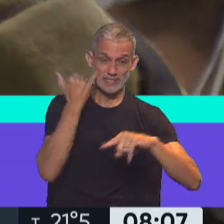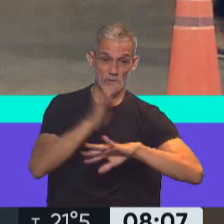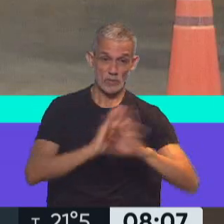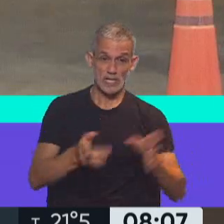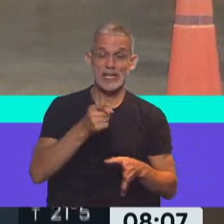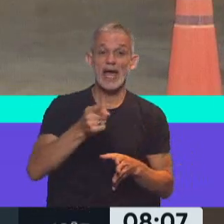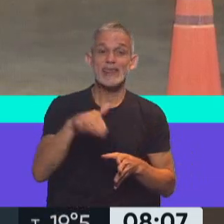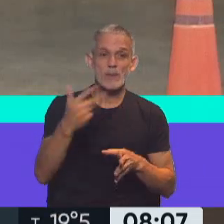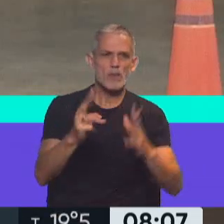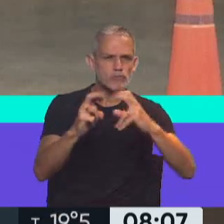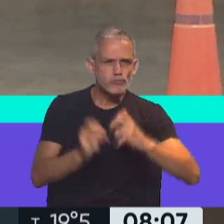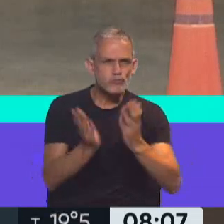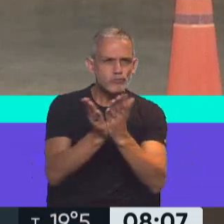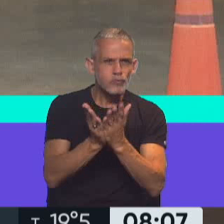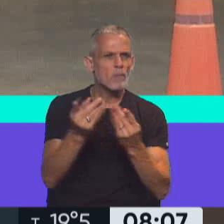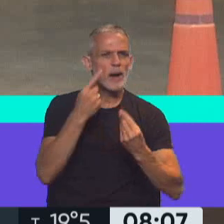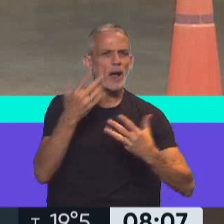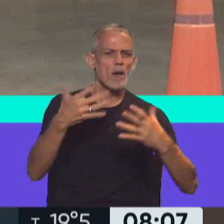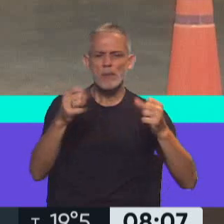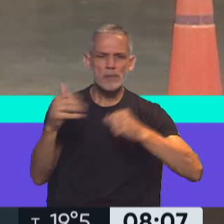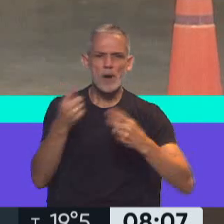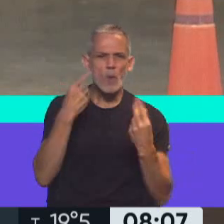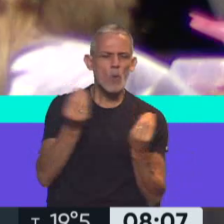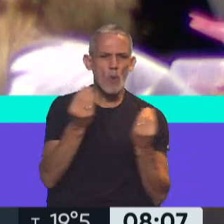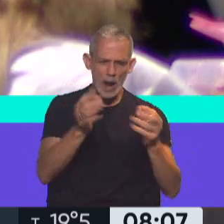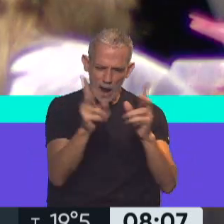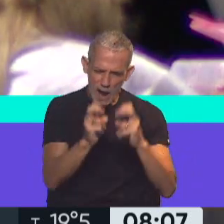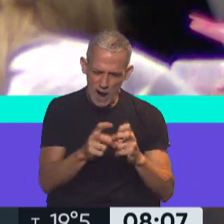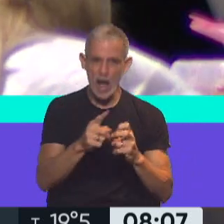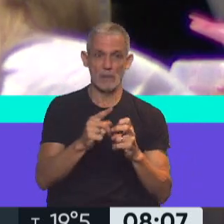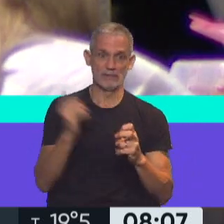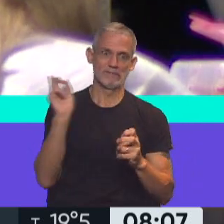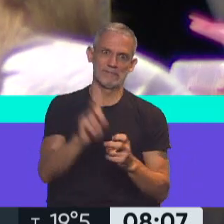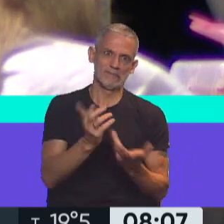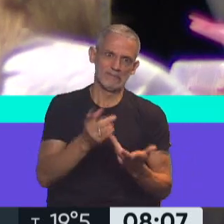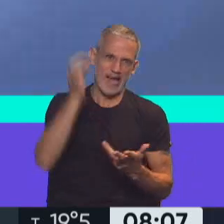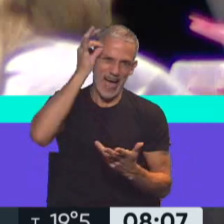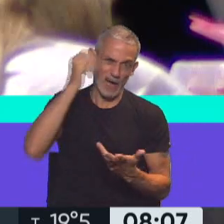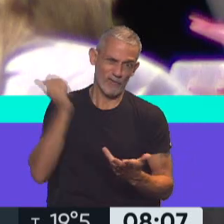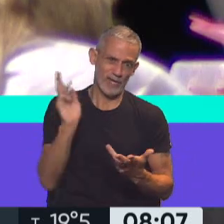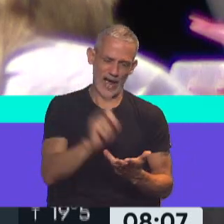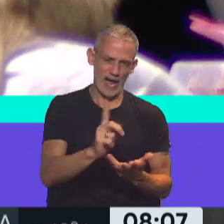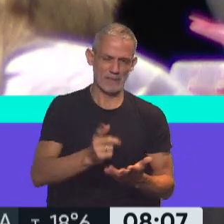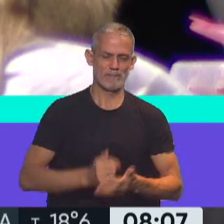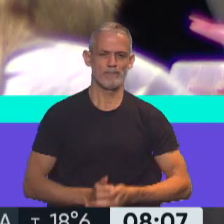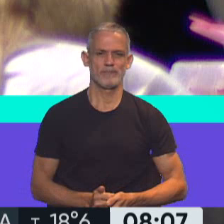se inician todos los estudios para identificar variantes, teniendo en cuenta la procedencia de este viajero.